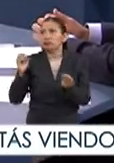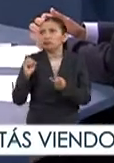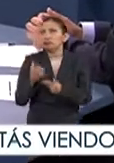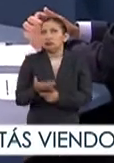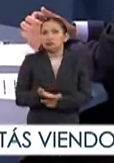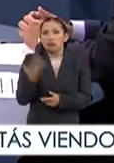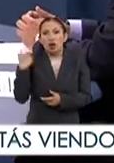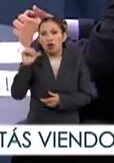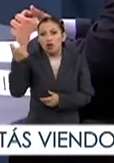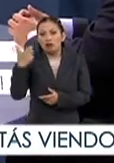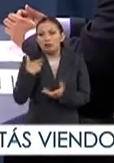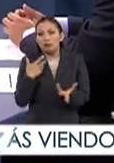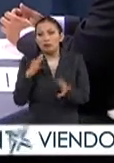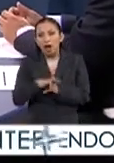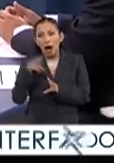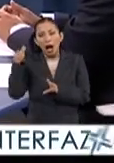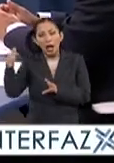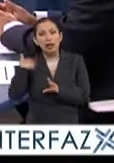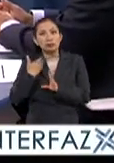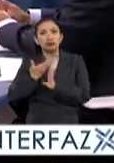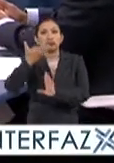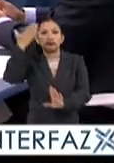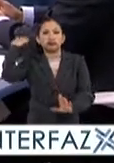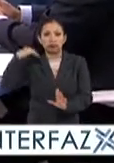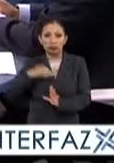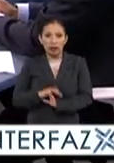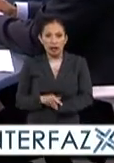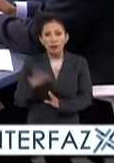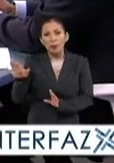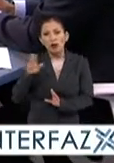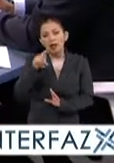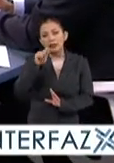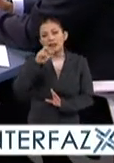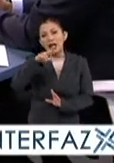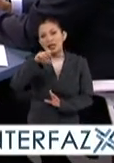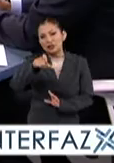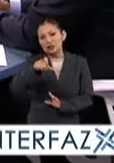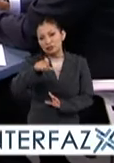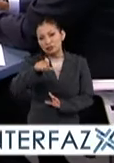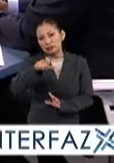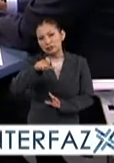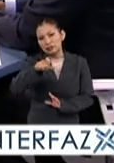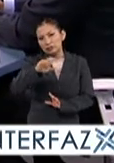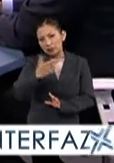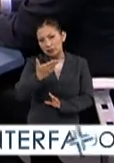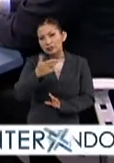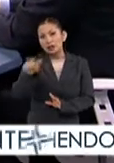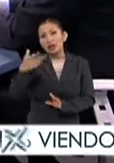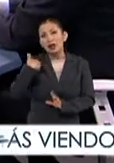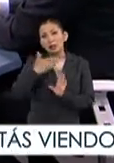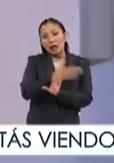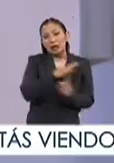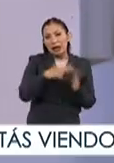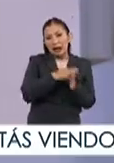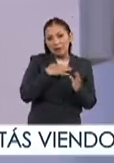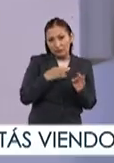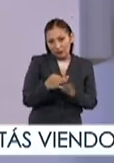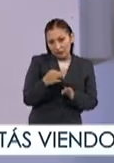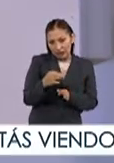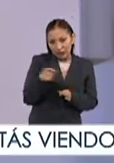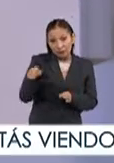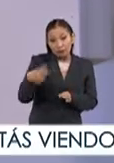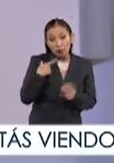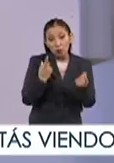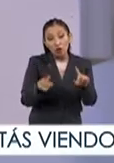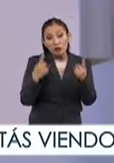algunos corresponden más a épocas históricas también como el trash que surge en el contexto de la guerra fría finalmente son